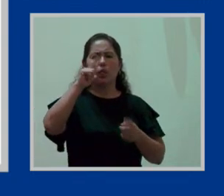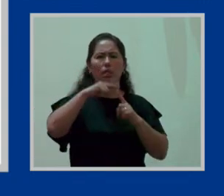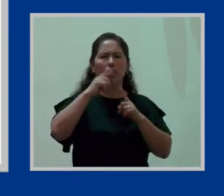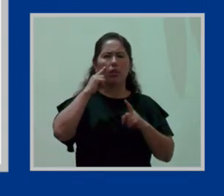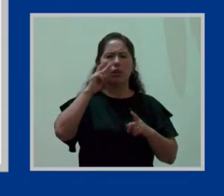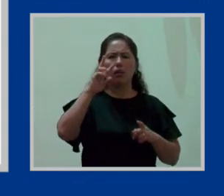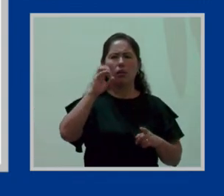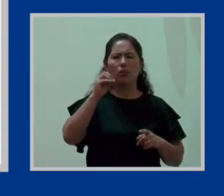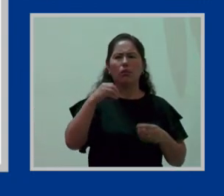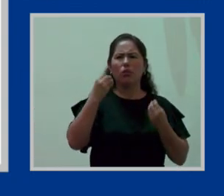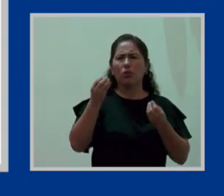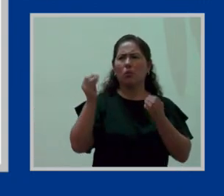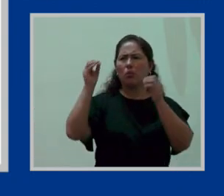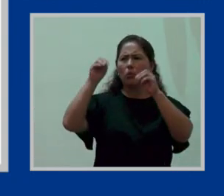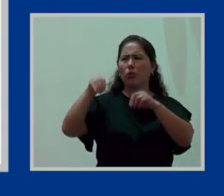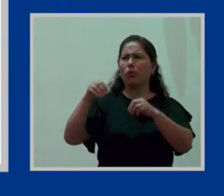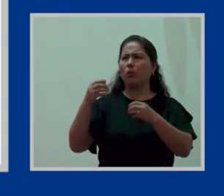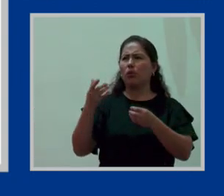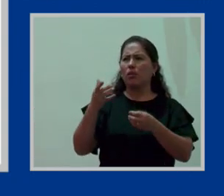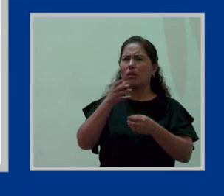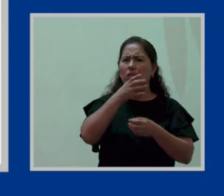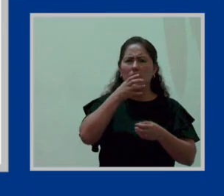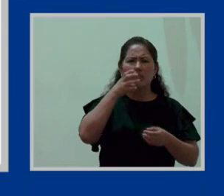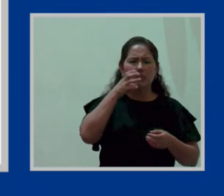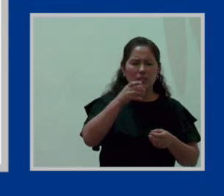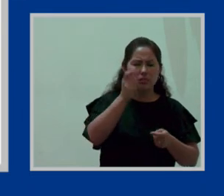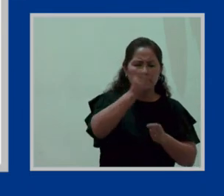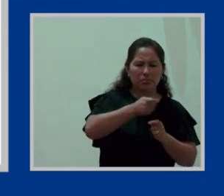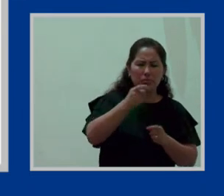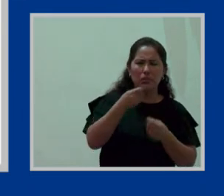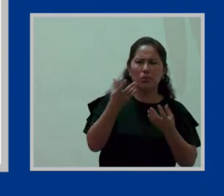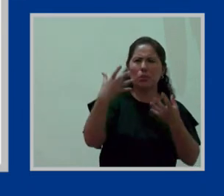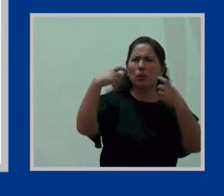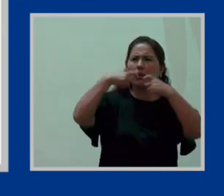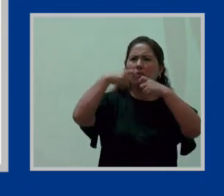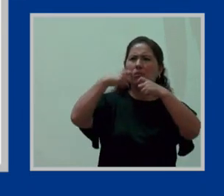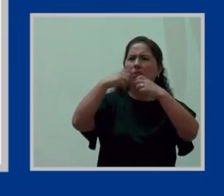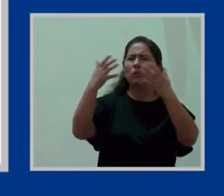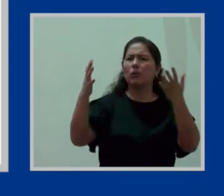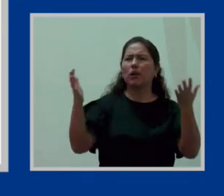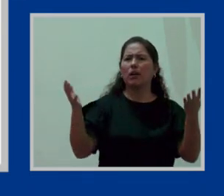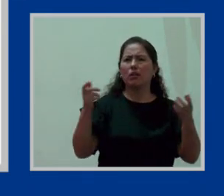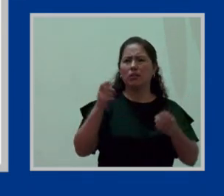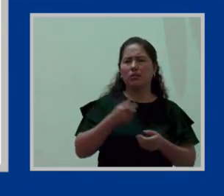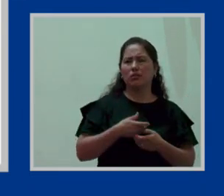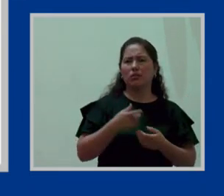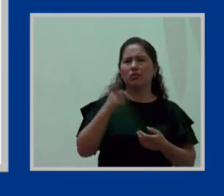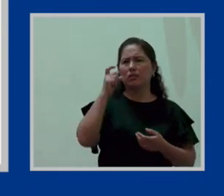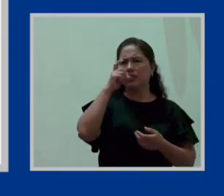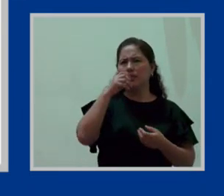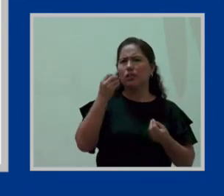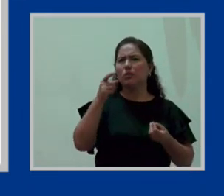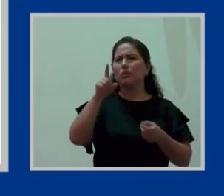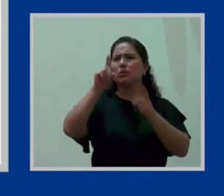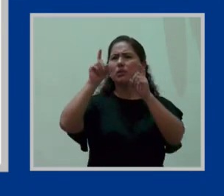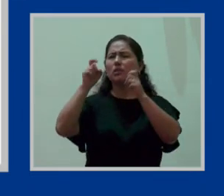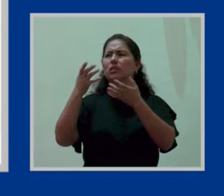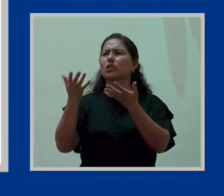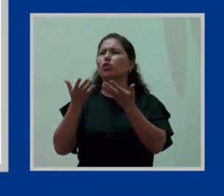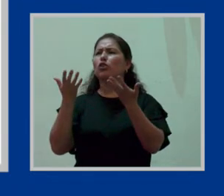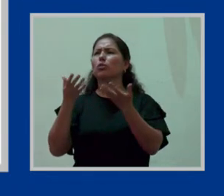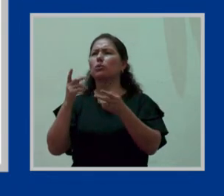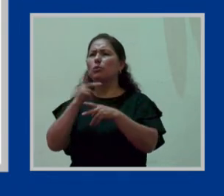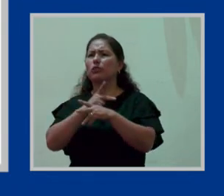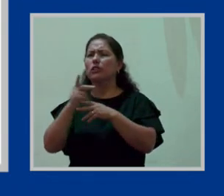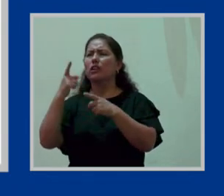poner yo una refrigeradora si no hay electricidad? Entonces, es ahí a través de las consultas los mismos profesionales de